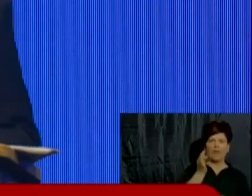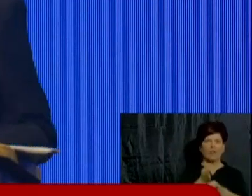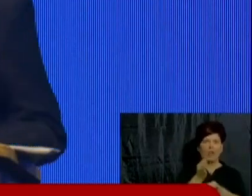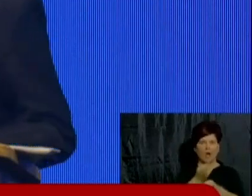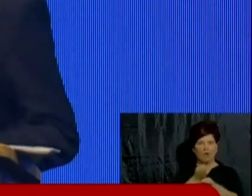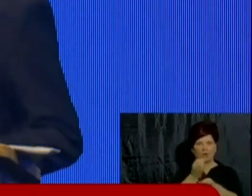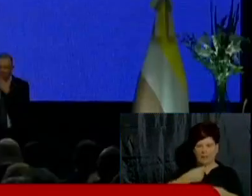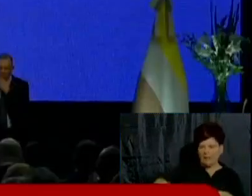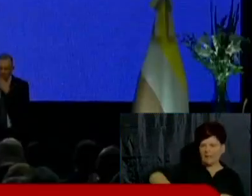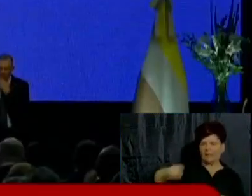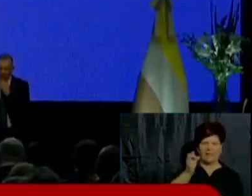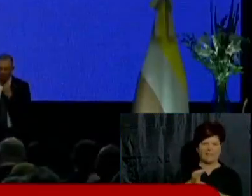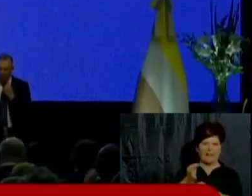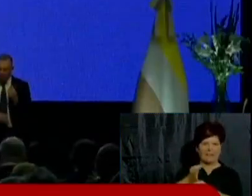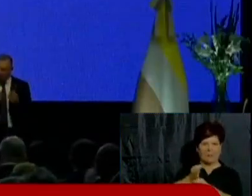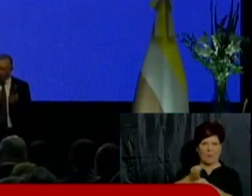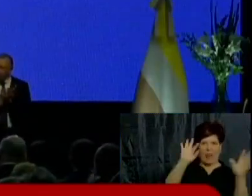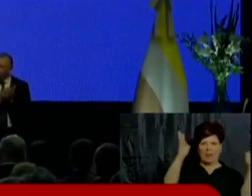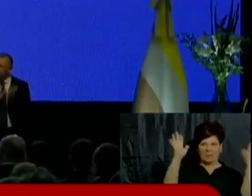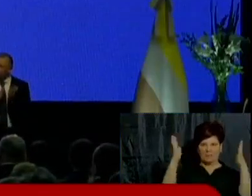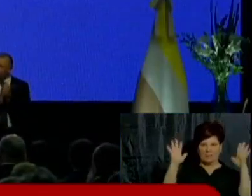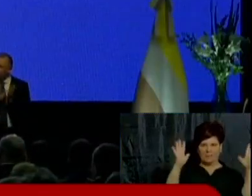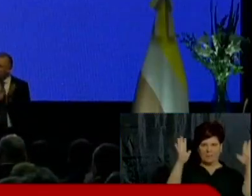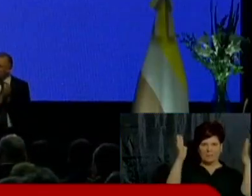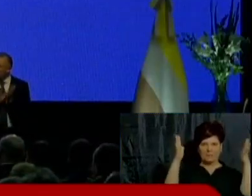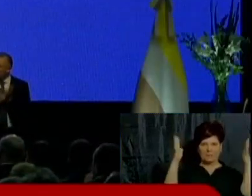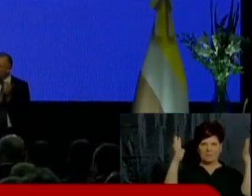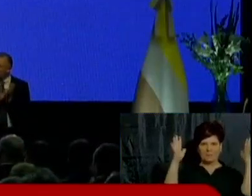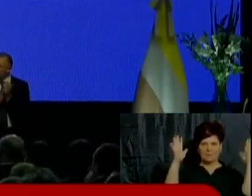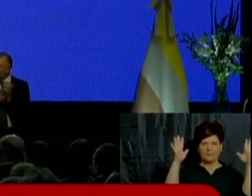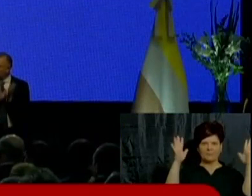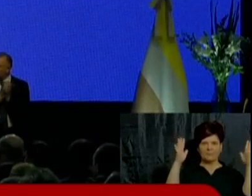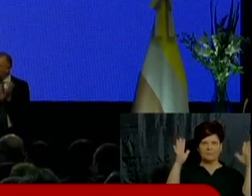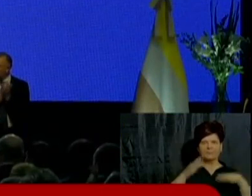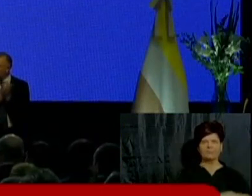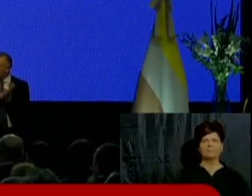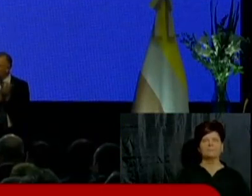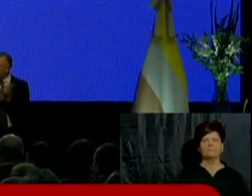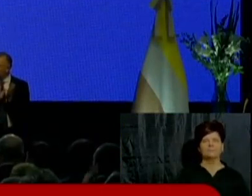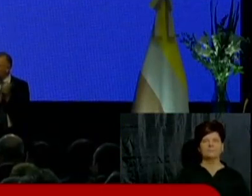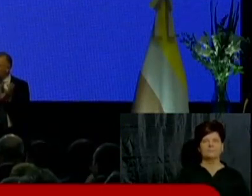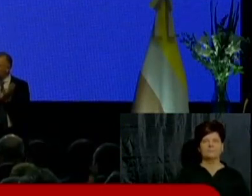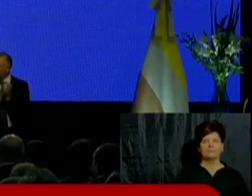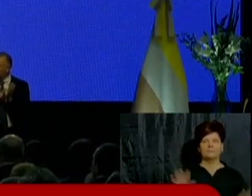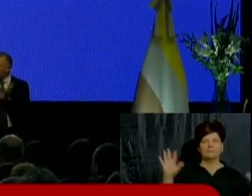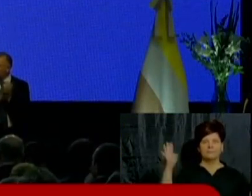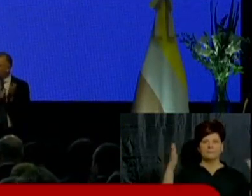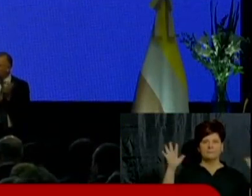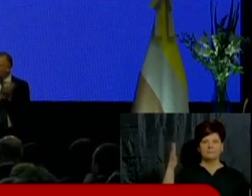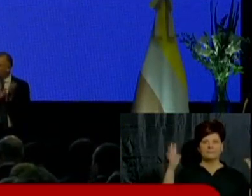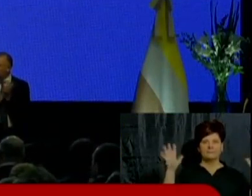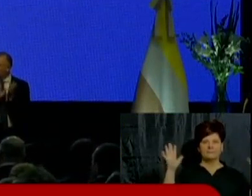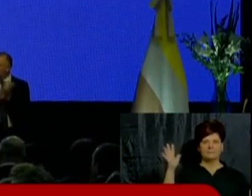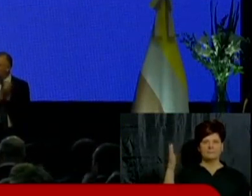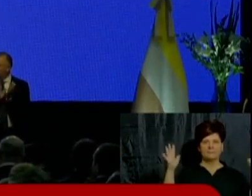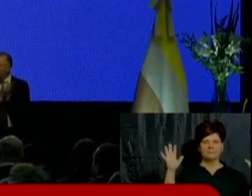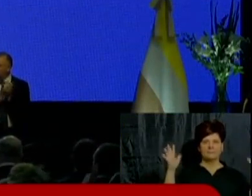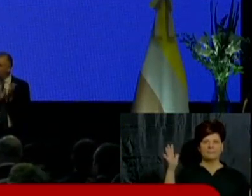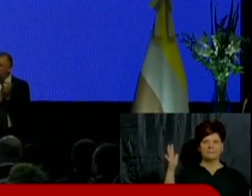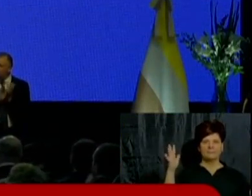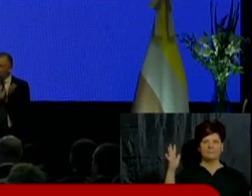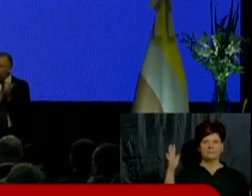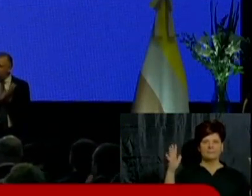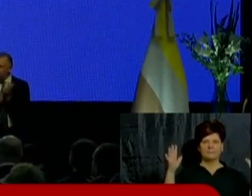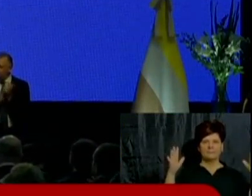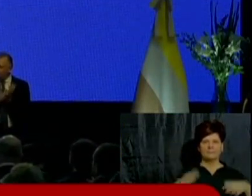hay que pagarlo en dólares y el Banco de la República tiene que autorizar la compra de dólares del municipio para poder pagar y